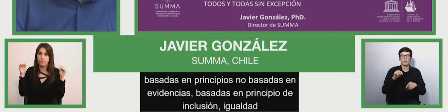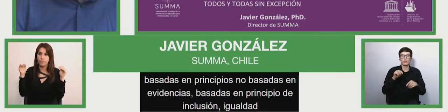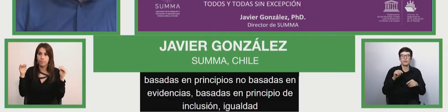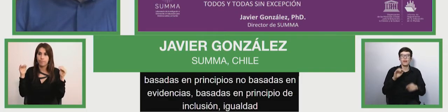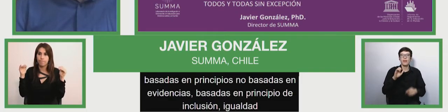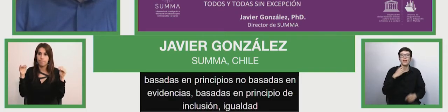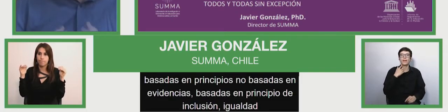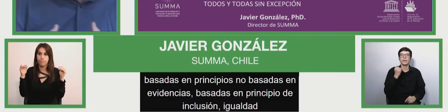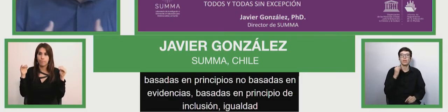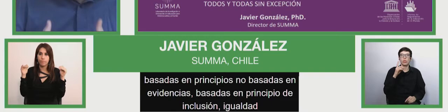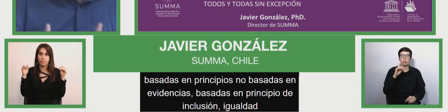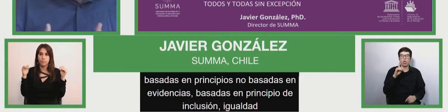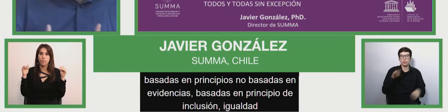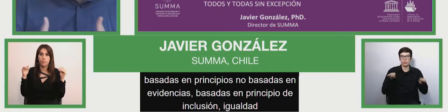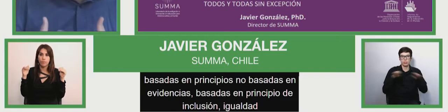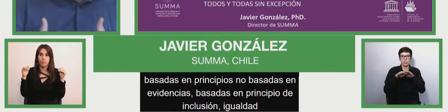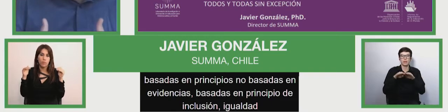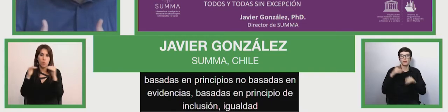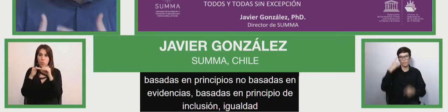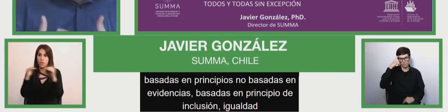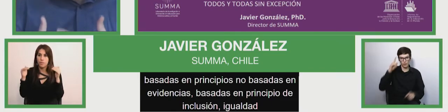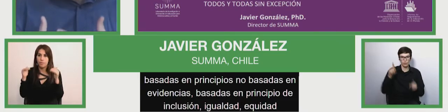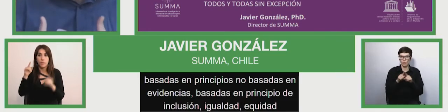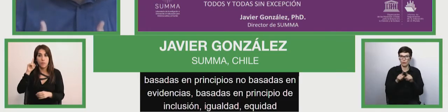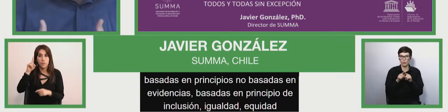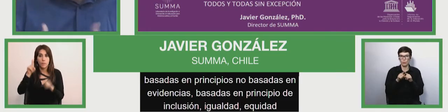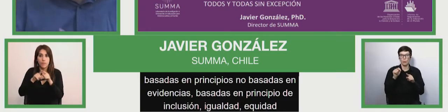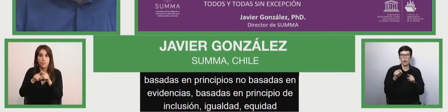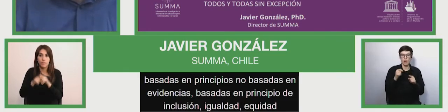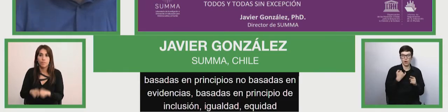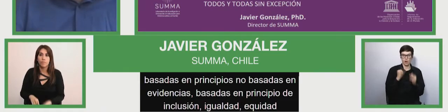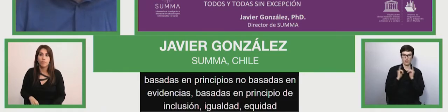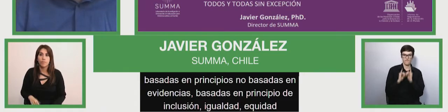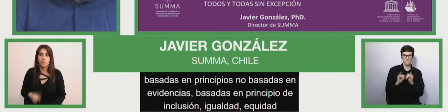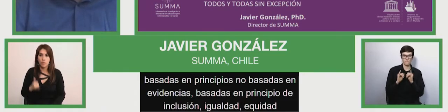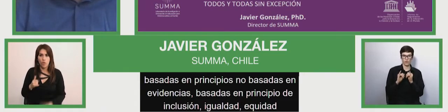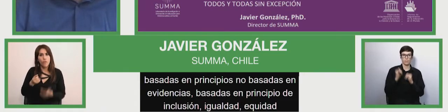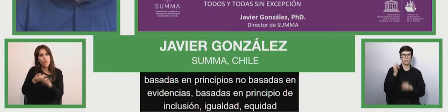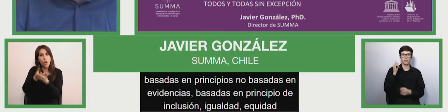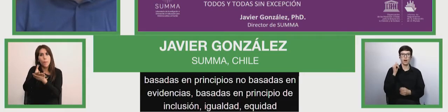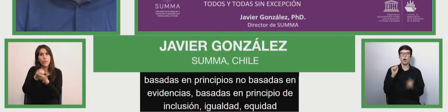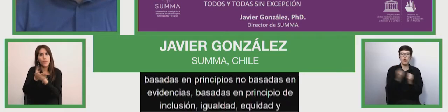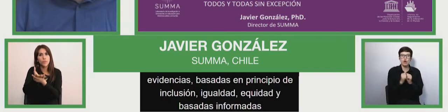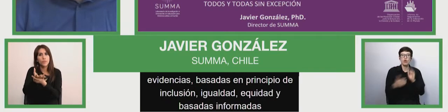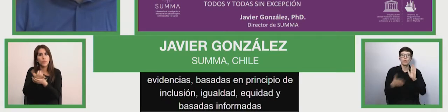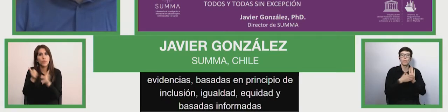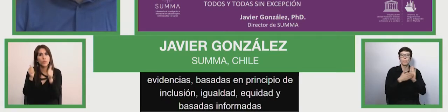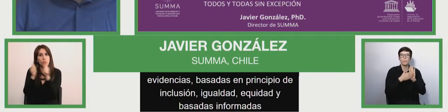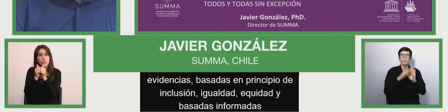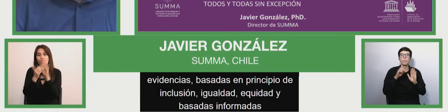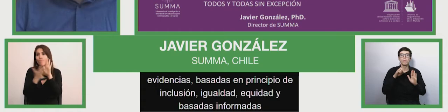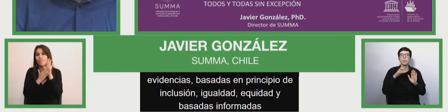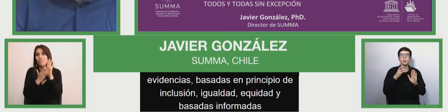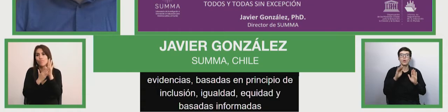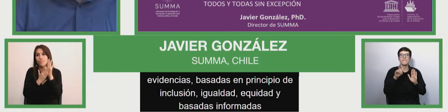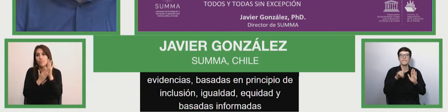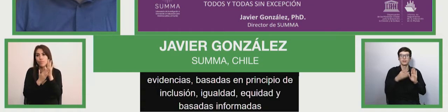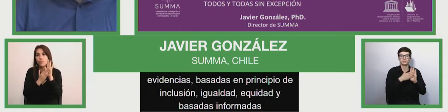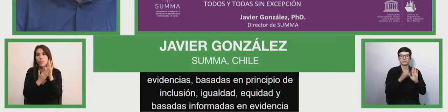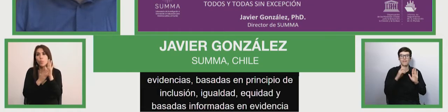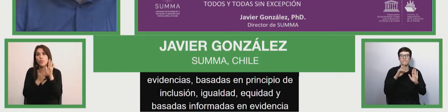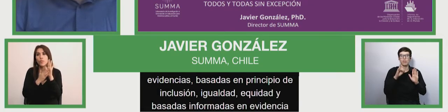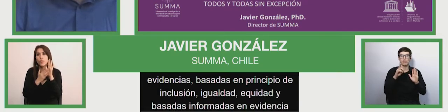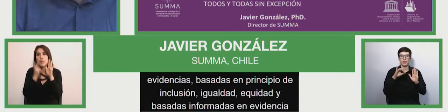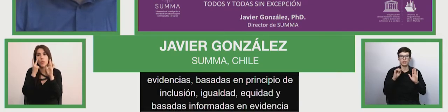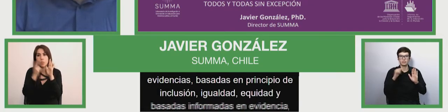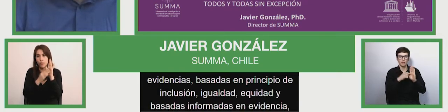equidad, pero sí basadas en el centro, perdón, y sí informadas en evidencia. Creemos que es importante que si bien